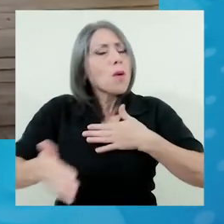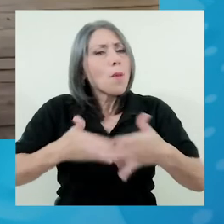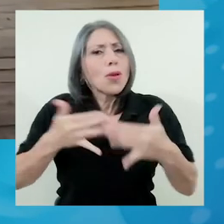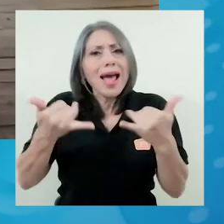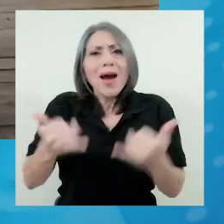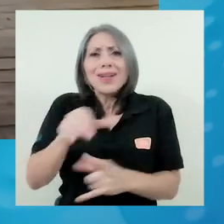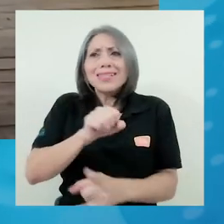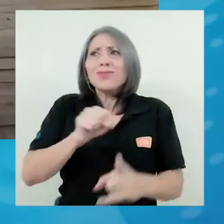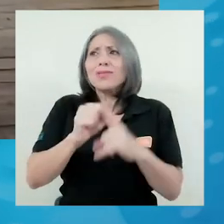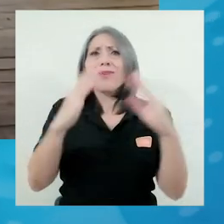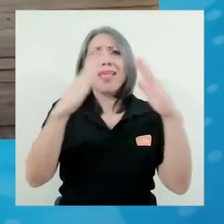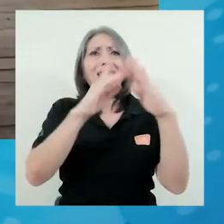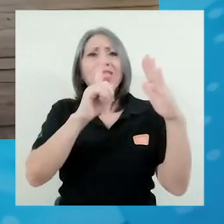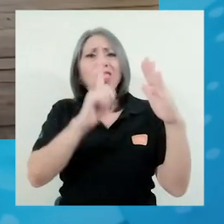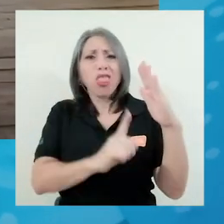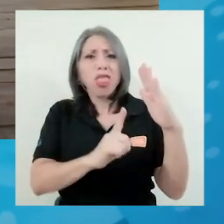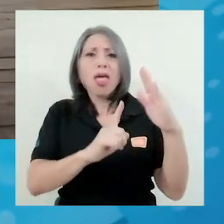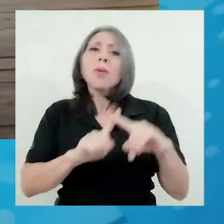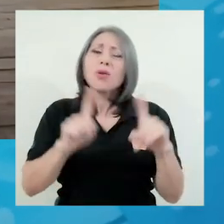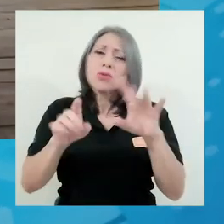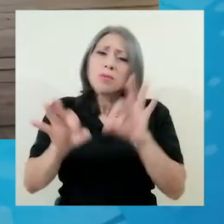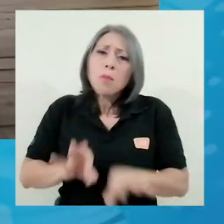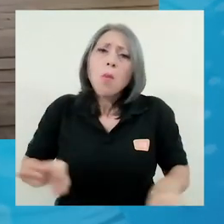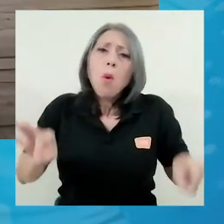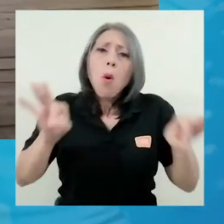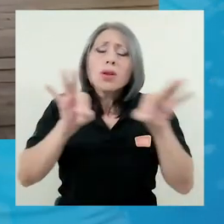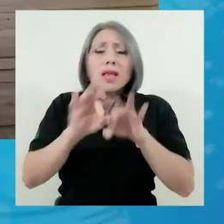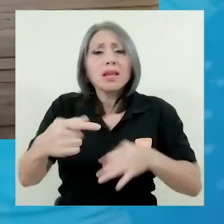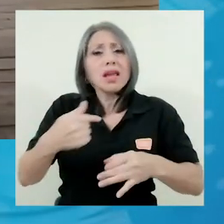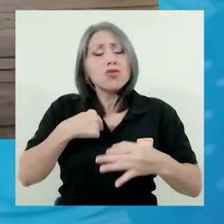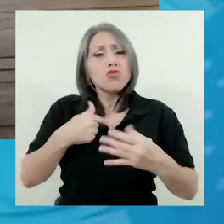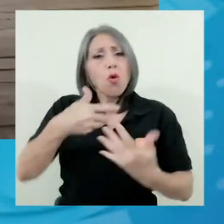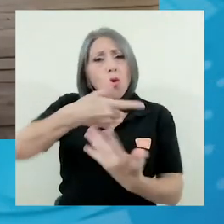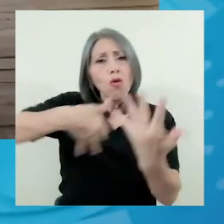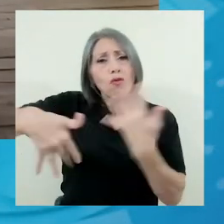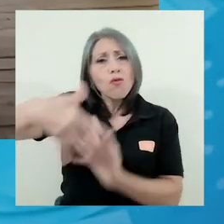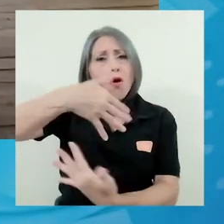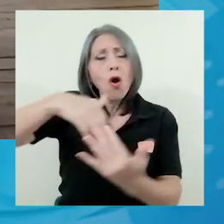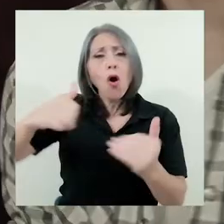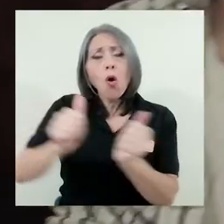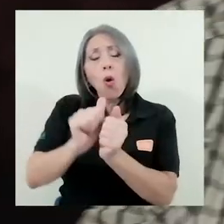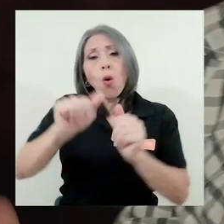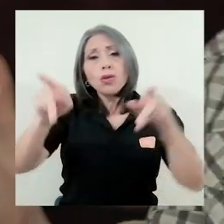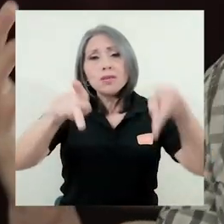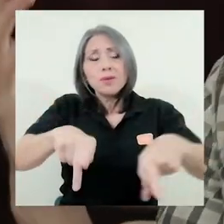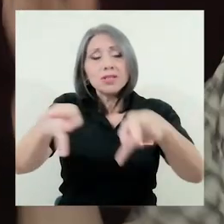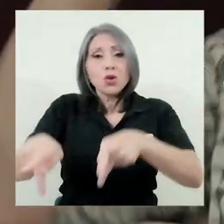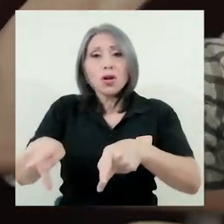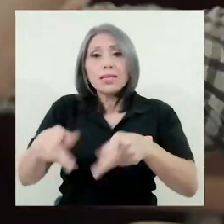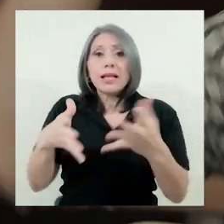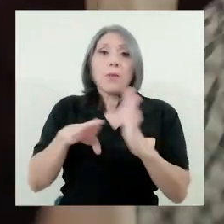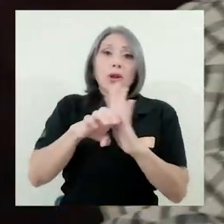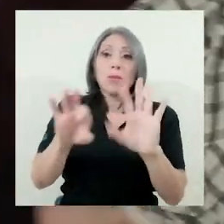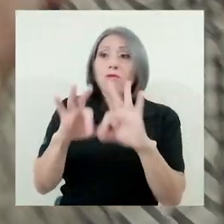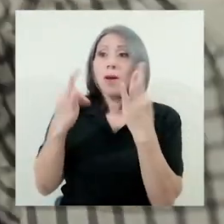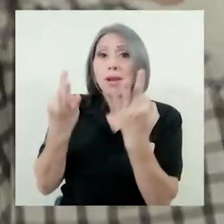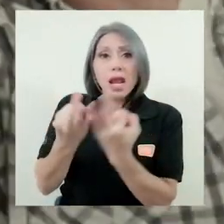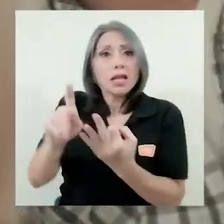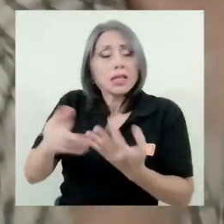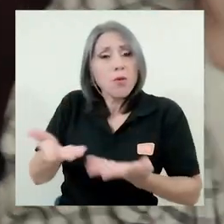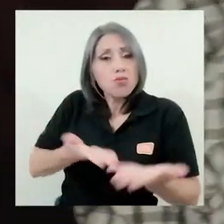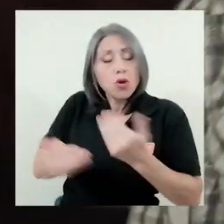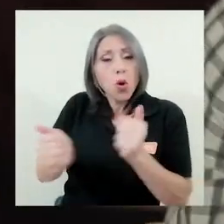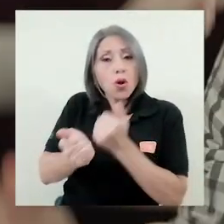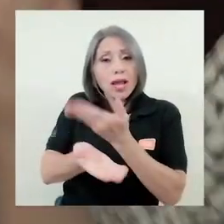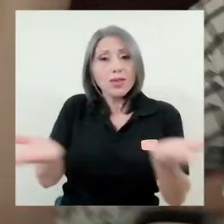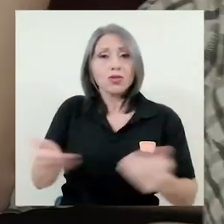aún en medio de todo el confinamiento, es importante que yo igual me relacione con otros. Si tengo familiares con los que tengo que relacionarme con